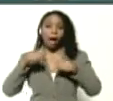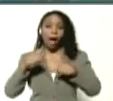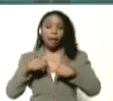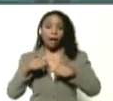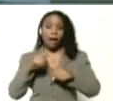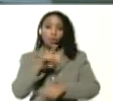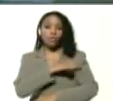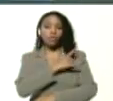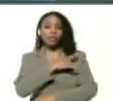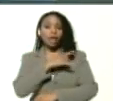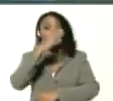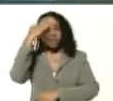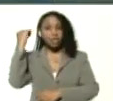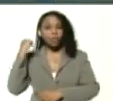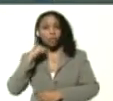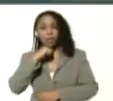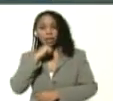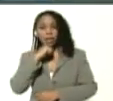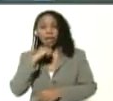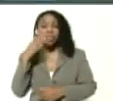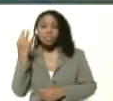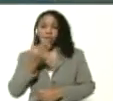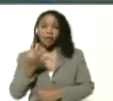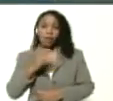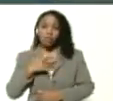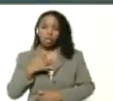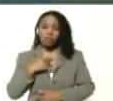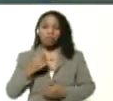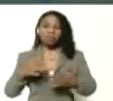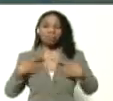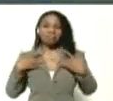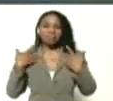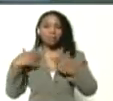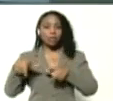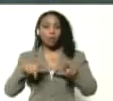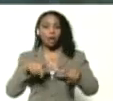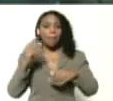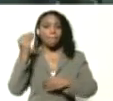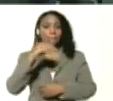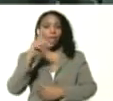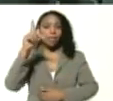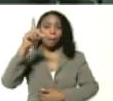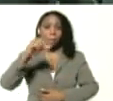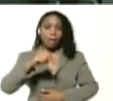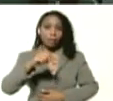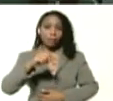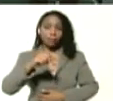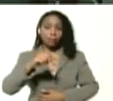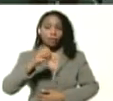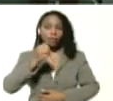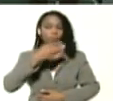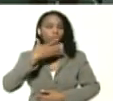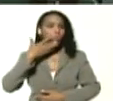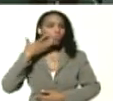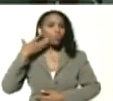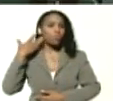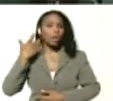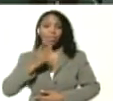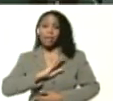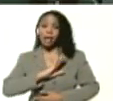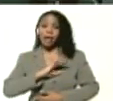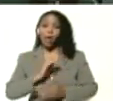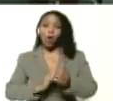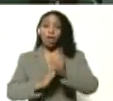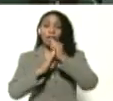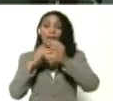en la Universidad Francisco de Miranda de verdad que nos sentimos muy contentos por el espacio pero además también orgullosos de tener los